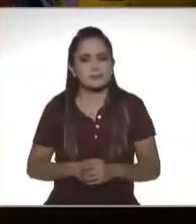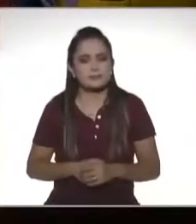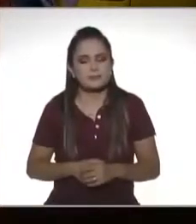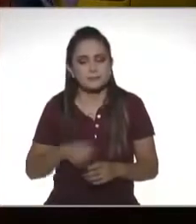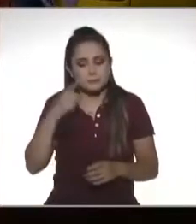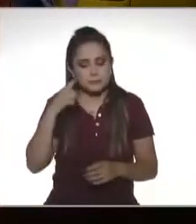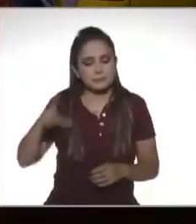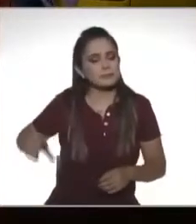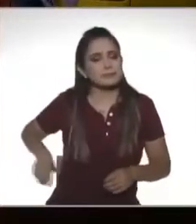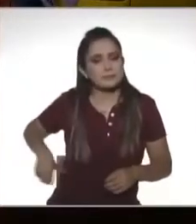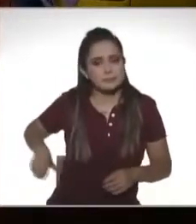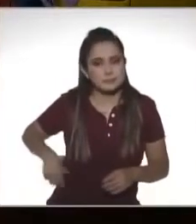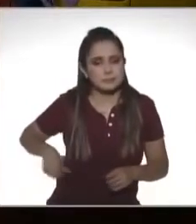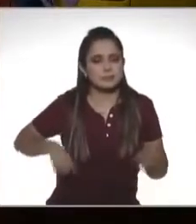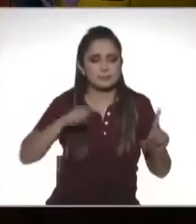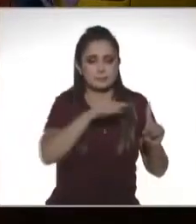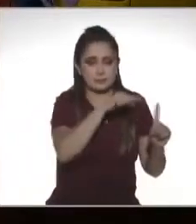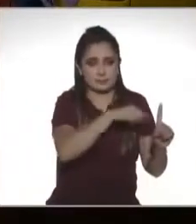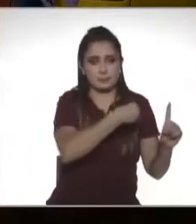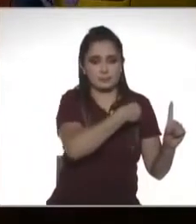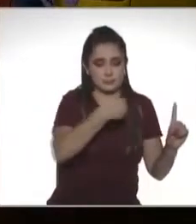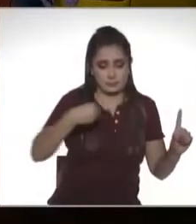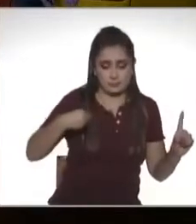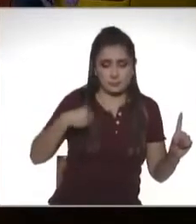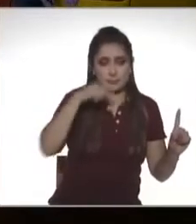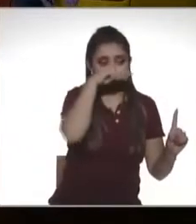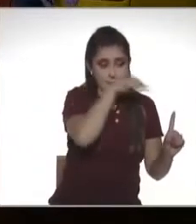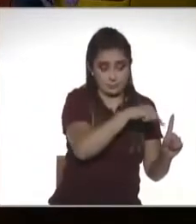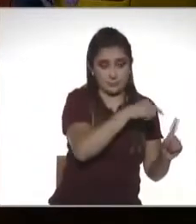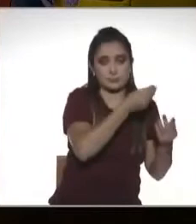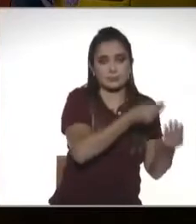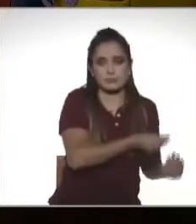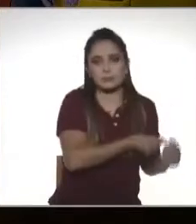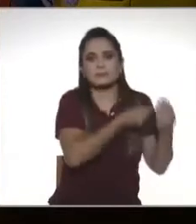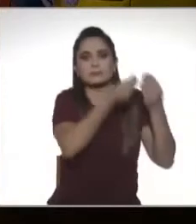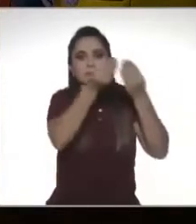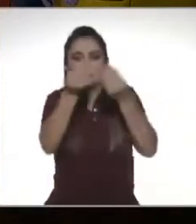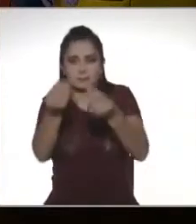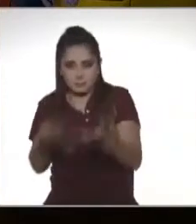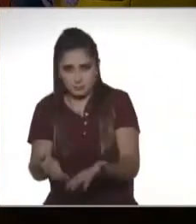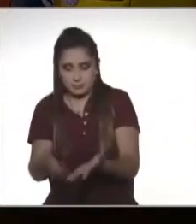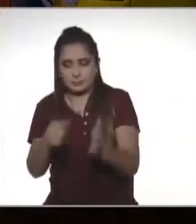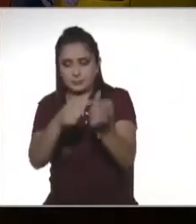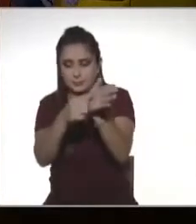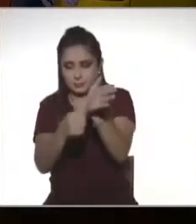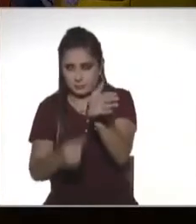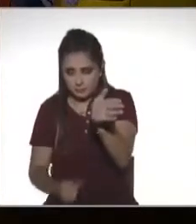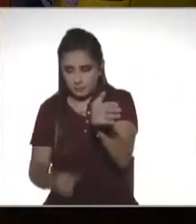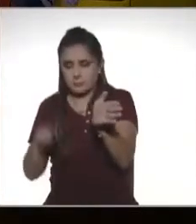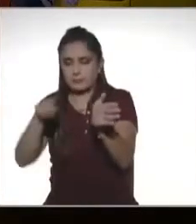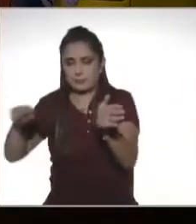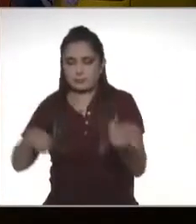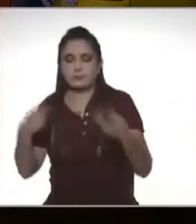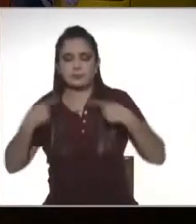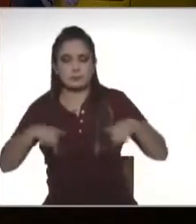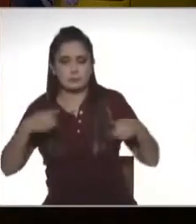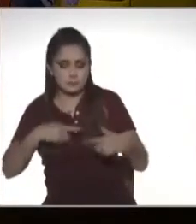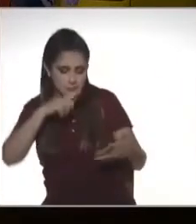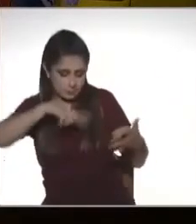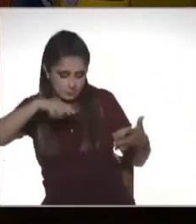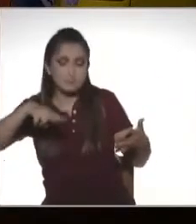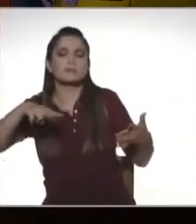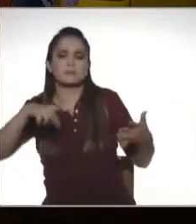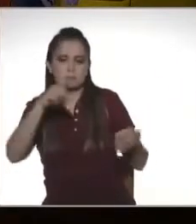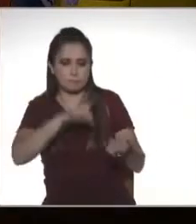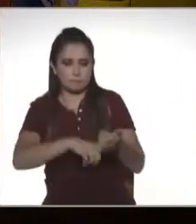el Estado lo que tiene es la obligación de brindarnos elementos con los cuales nosotros, como ciudadanos, podamos desarrollarnos de